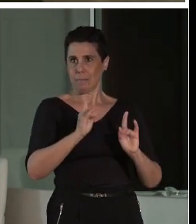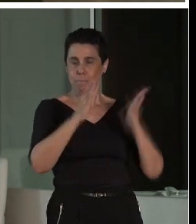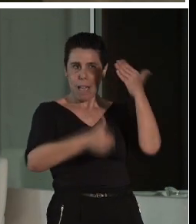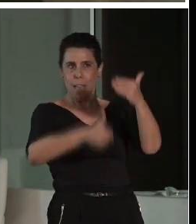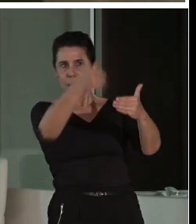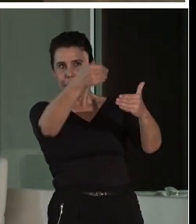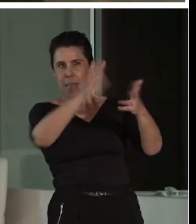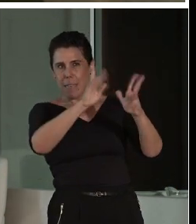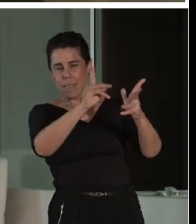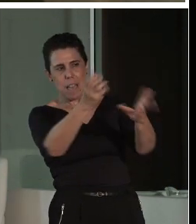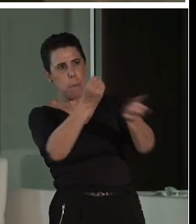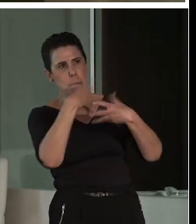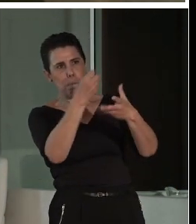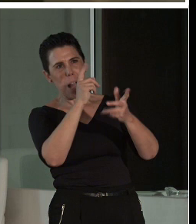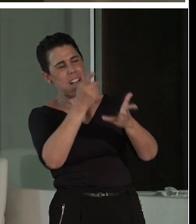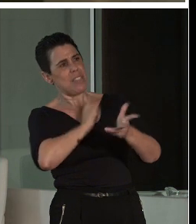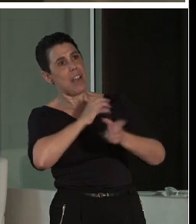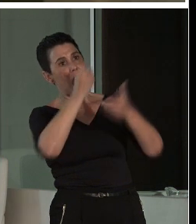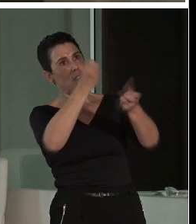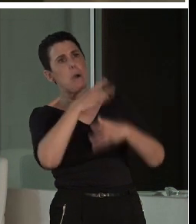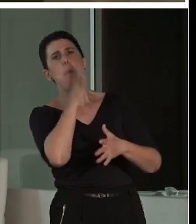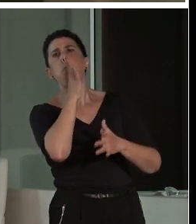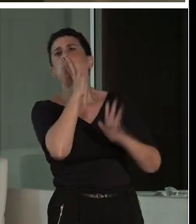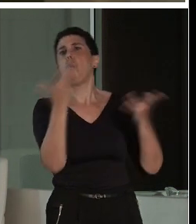molestia que te estamos causando en ese momento.